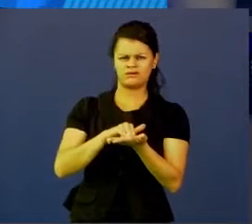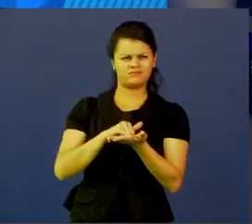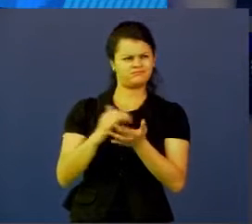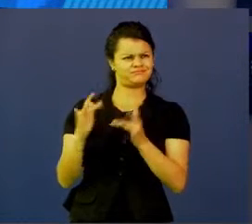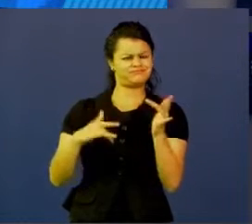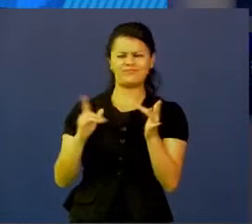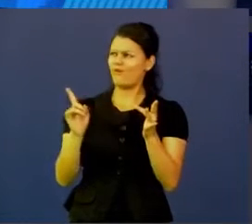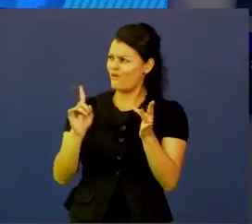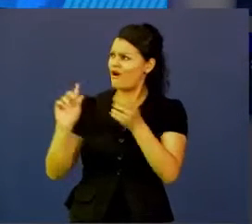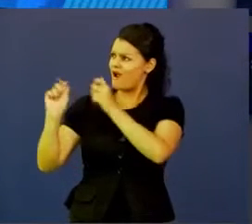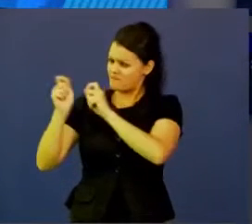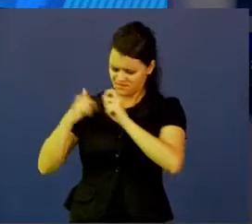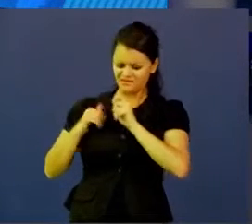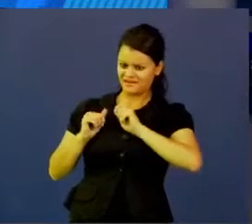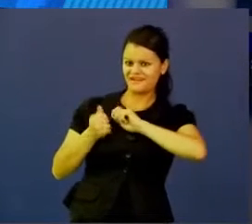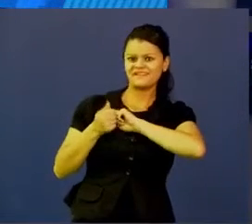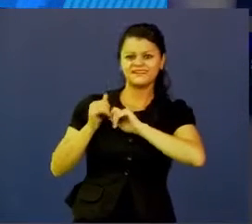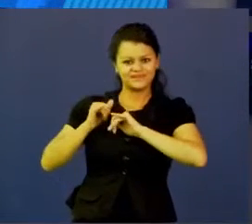todo el tiempo.